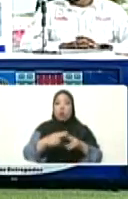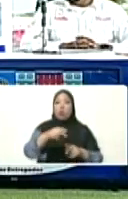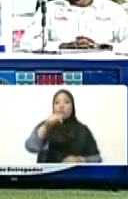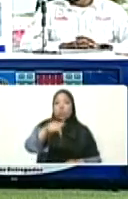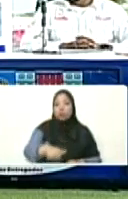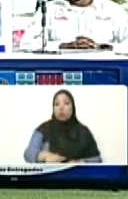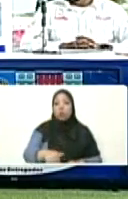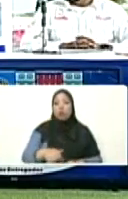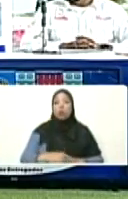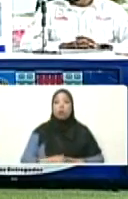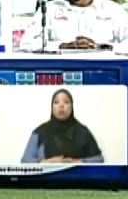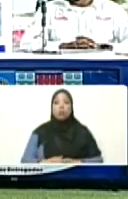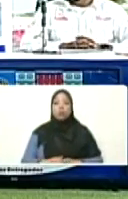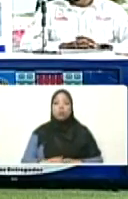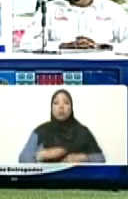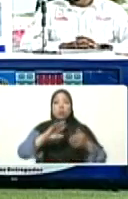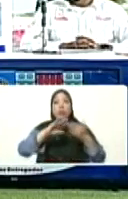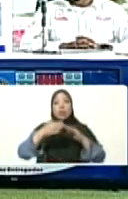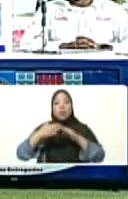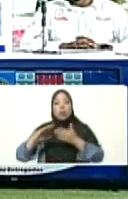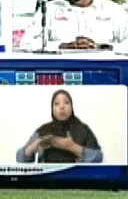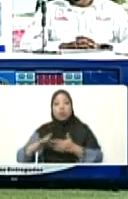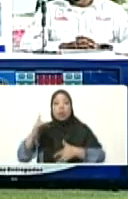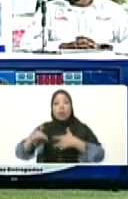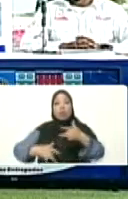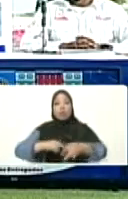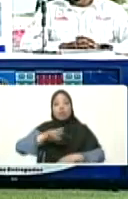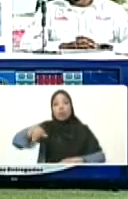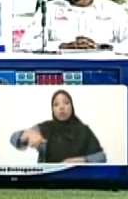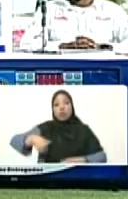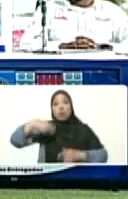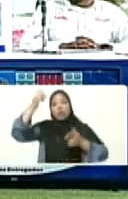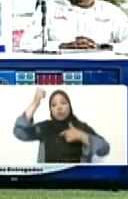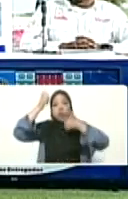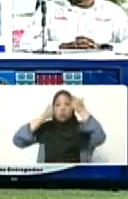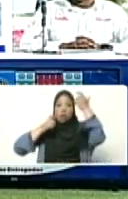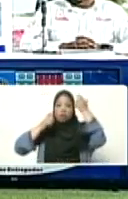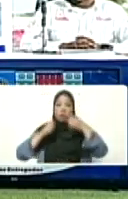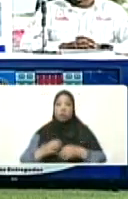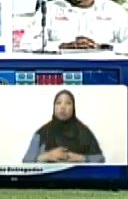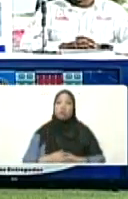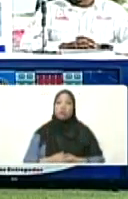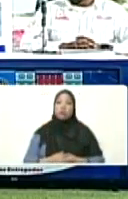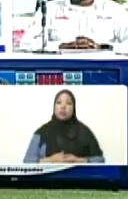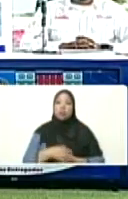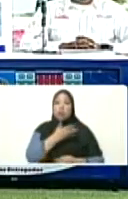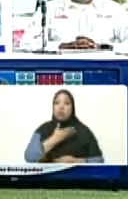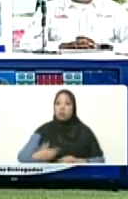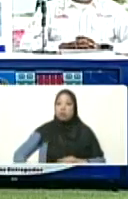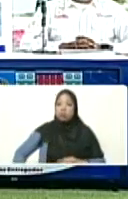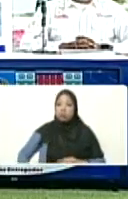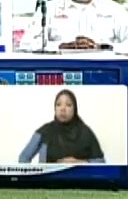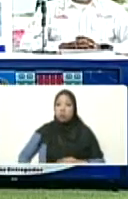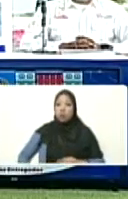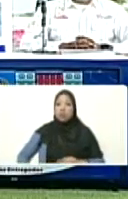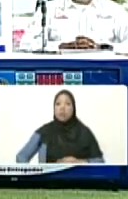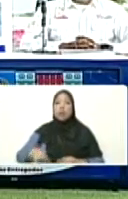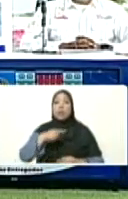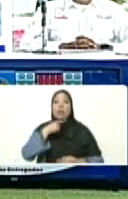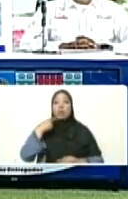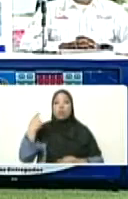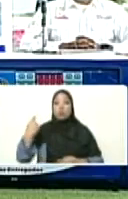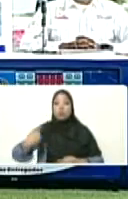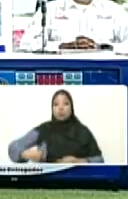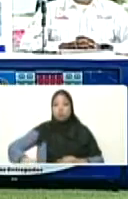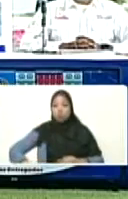forman parte del convenio que hizo nuestro comandante Hugo Chávez con el presidente de Belarus, Alexander